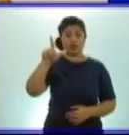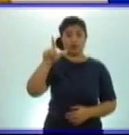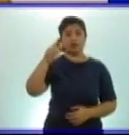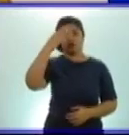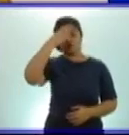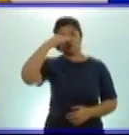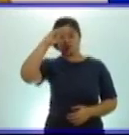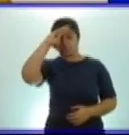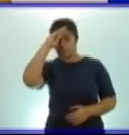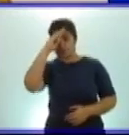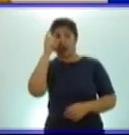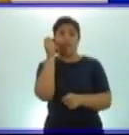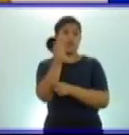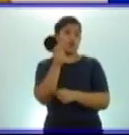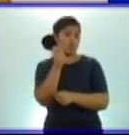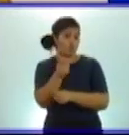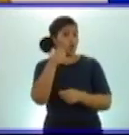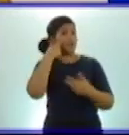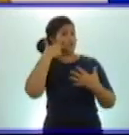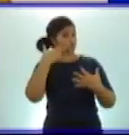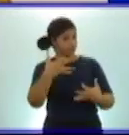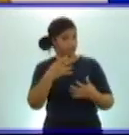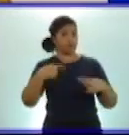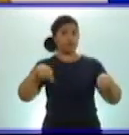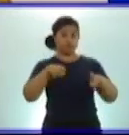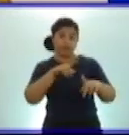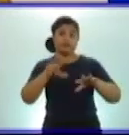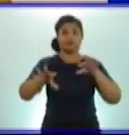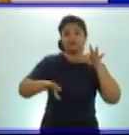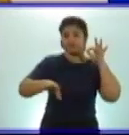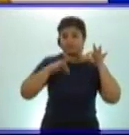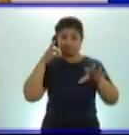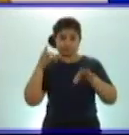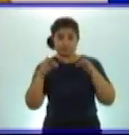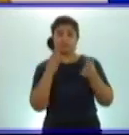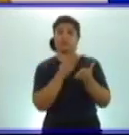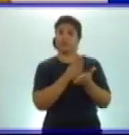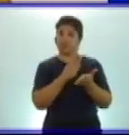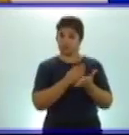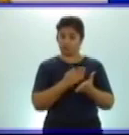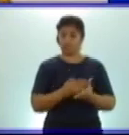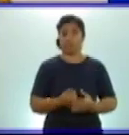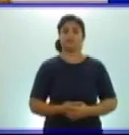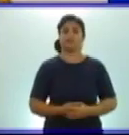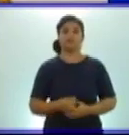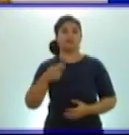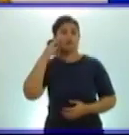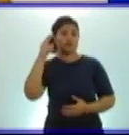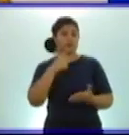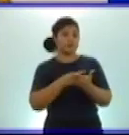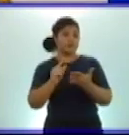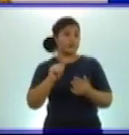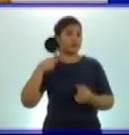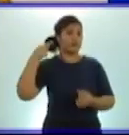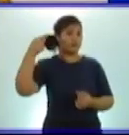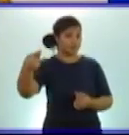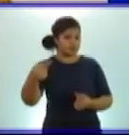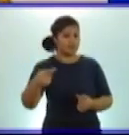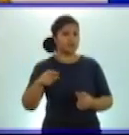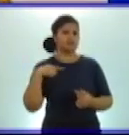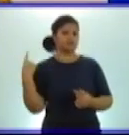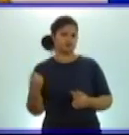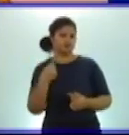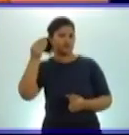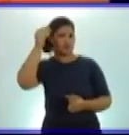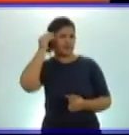virtual. Por último, ya me queda muy poquito tiempo, pero yo no quiero irme sin antes decirles que para la próxima semana vamos trabajando el